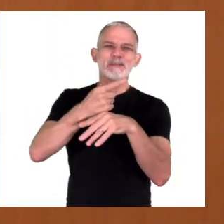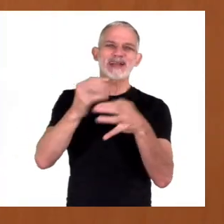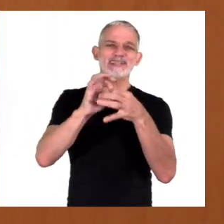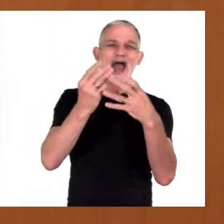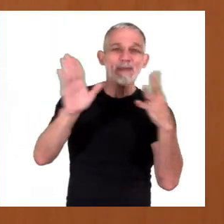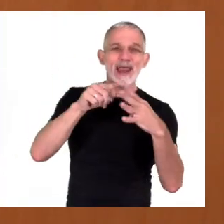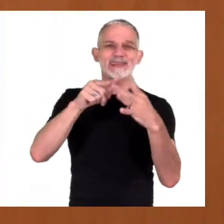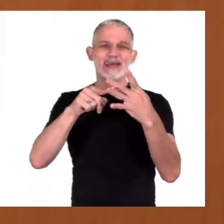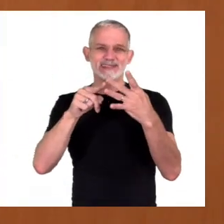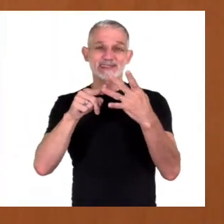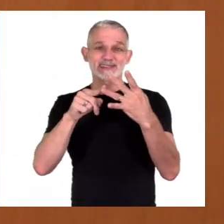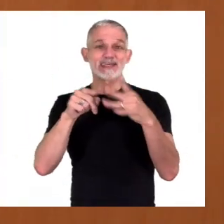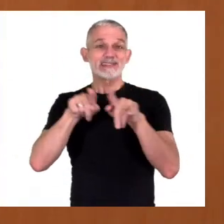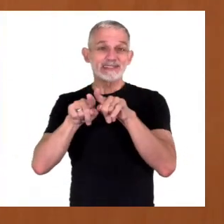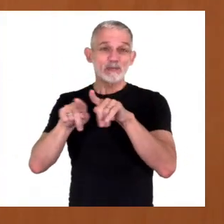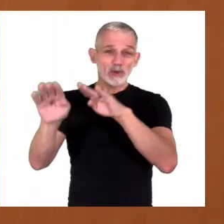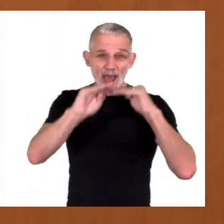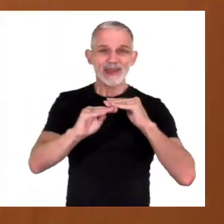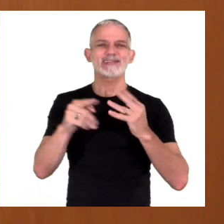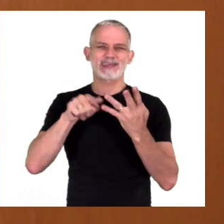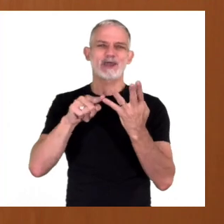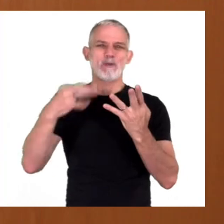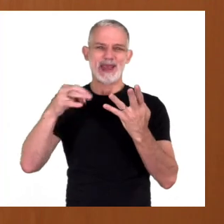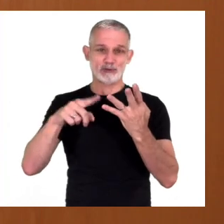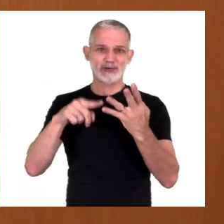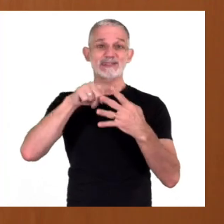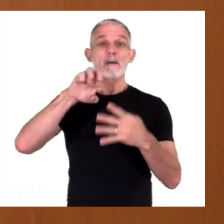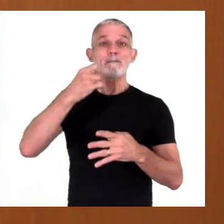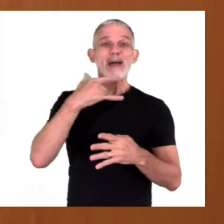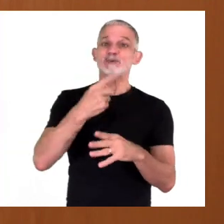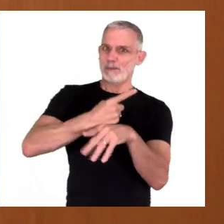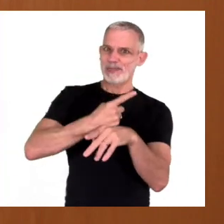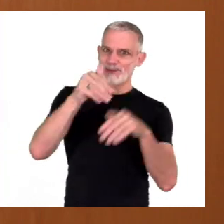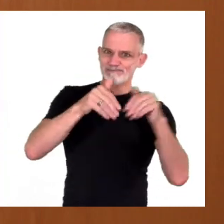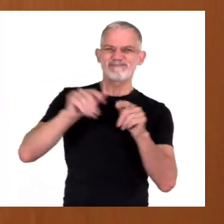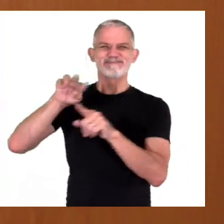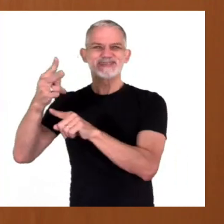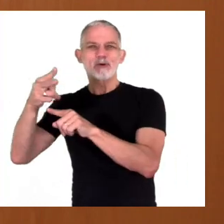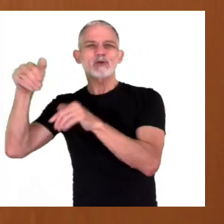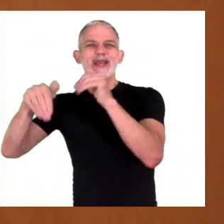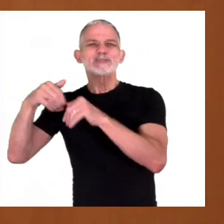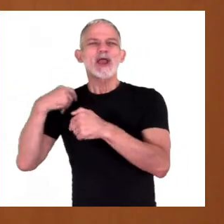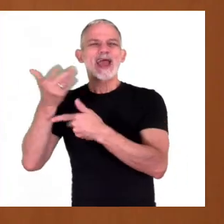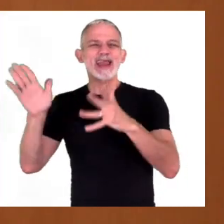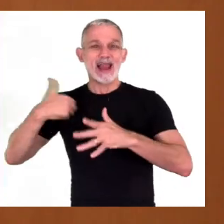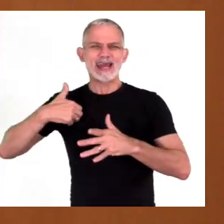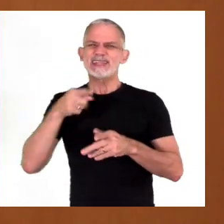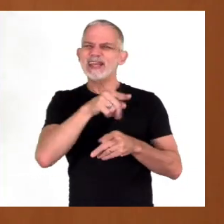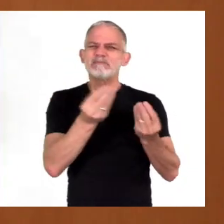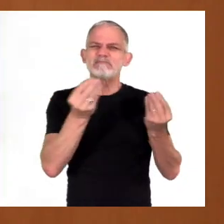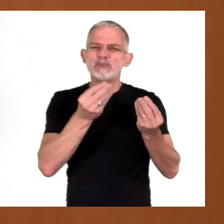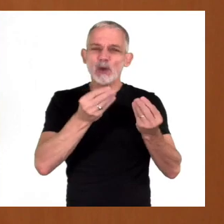son las primarias, abiertas, simultáneas y obligatorias. Las PASO son una etapa previa a las elecciones generales en Argentina y tienen como